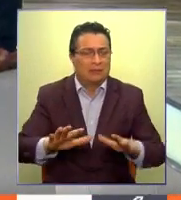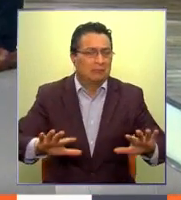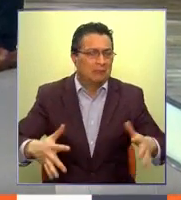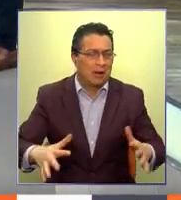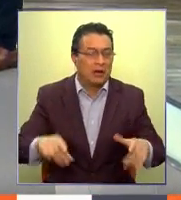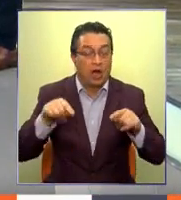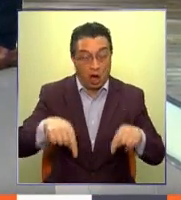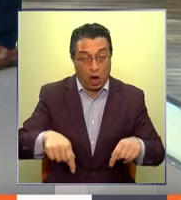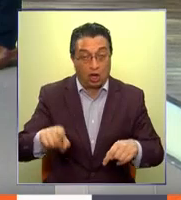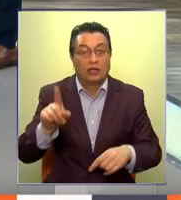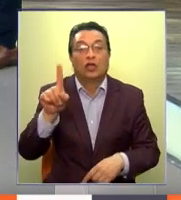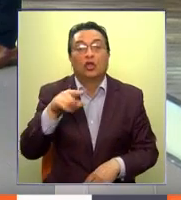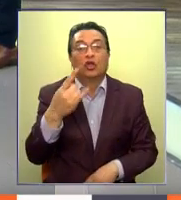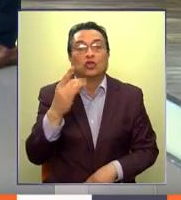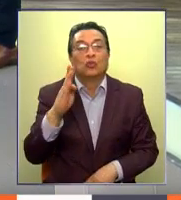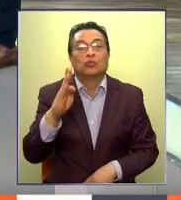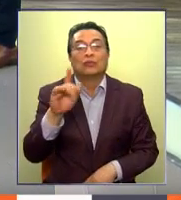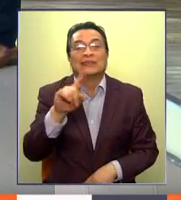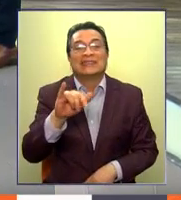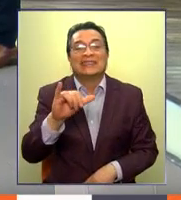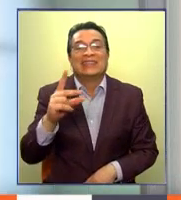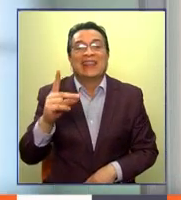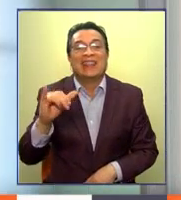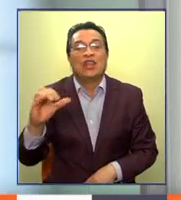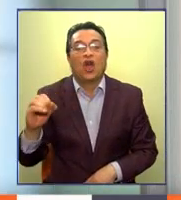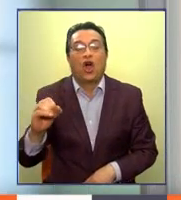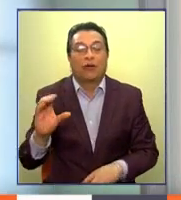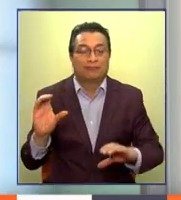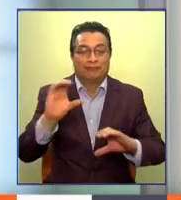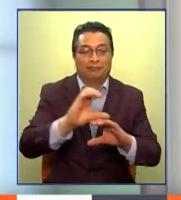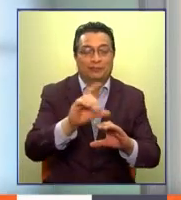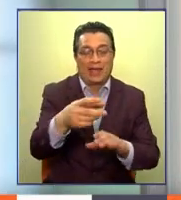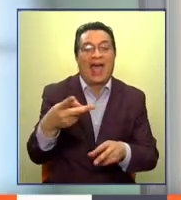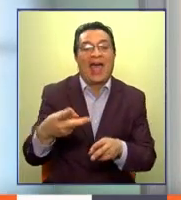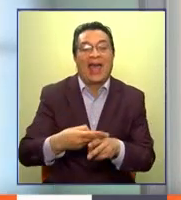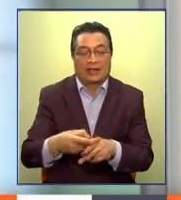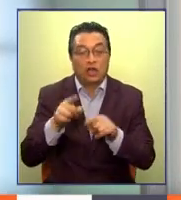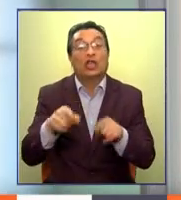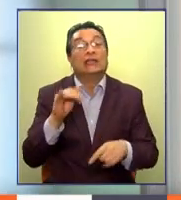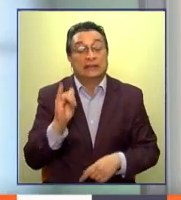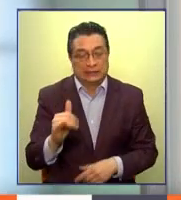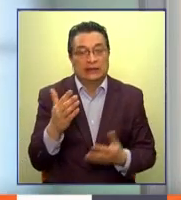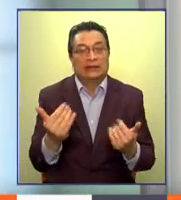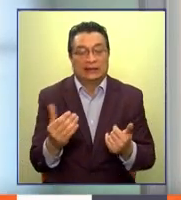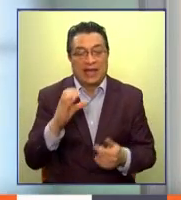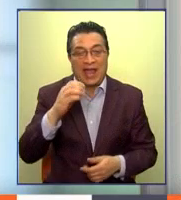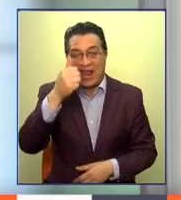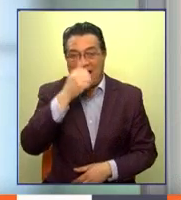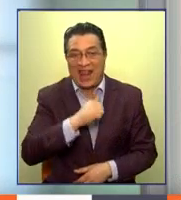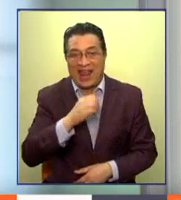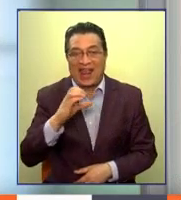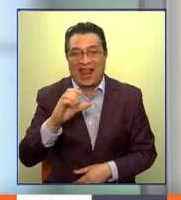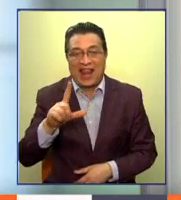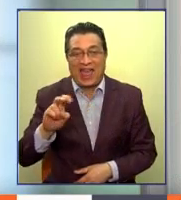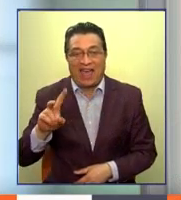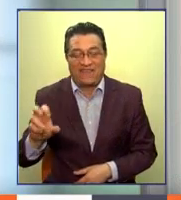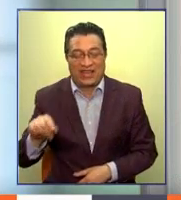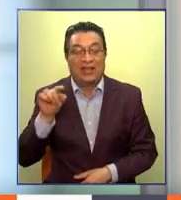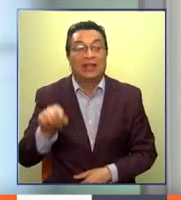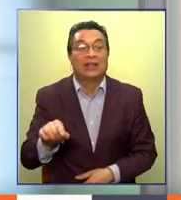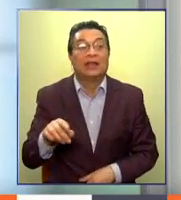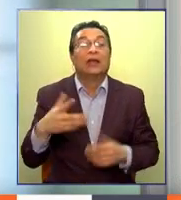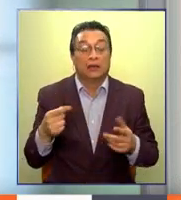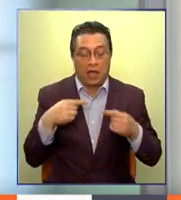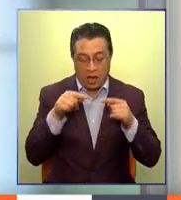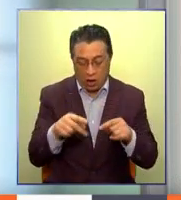para el subsidio de arriendo. Así que para eso sí es necesario la clave única, no para otras situaciones que vamos a